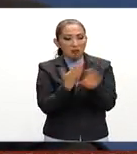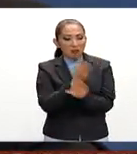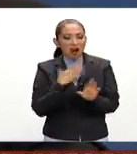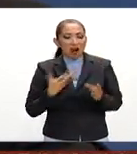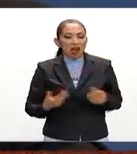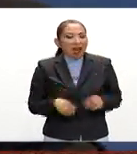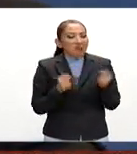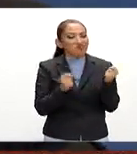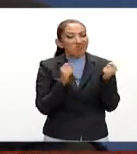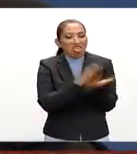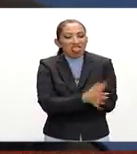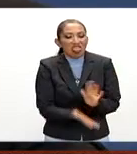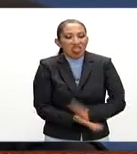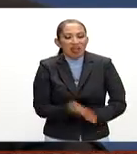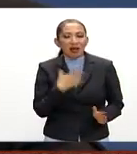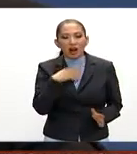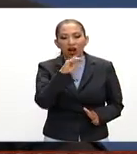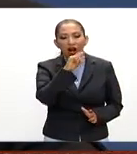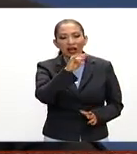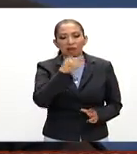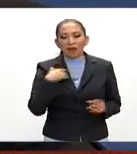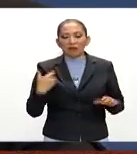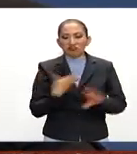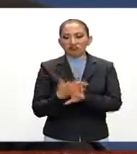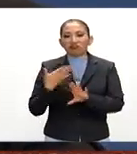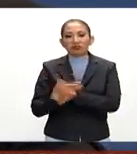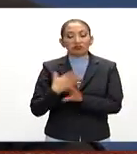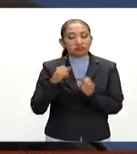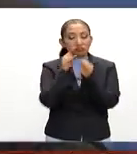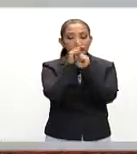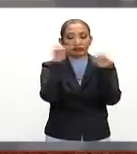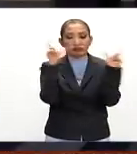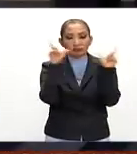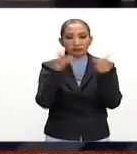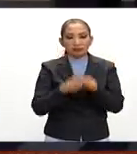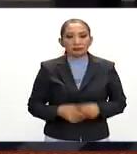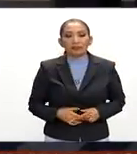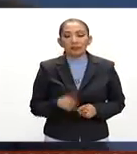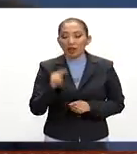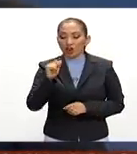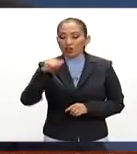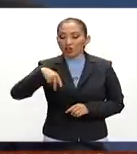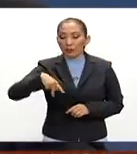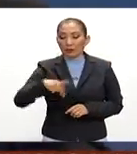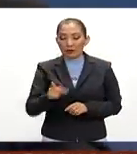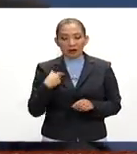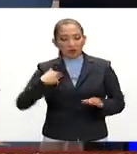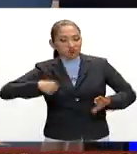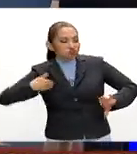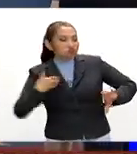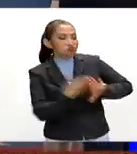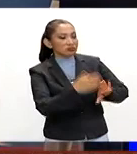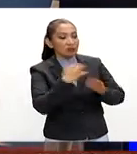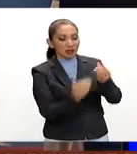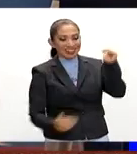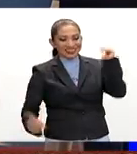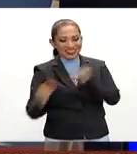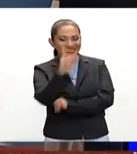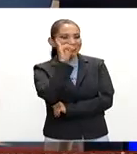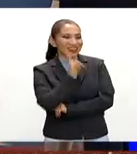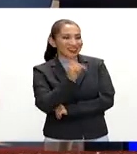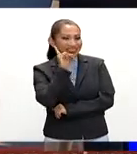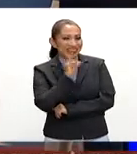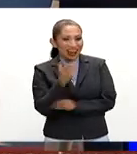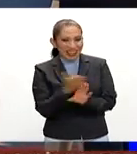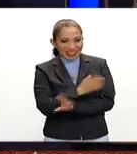deshonestos y tan corruptos, y el choque en cadena es sorprendente. Trump dilapidó entonces la ventaja que había conseguido al